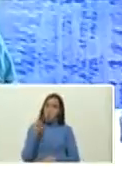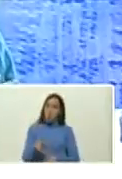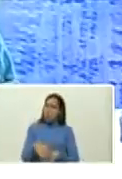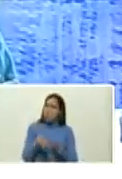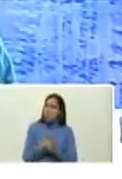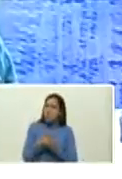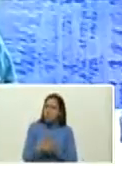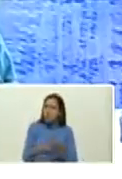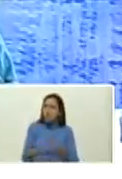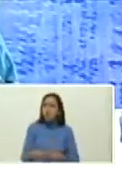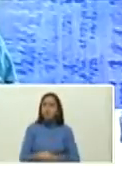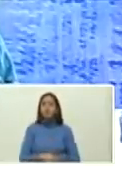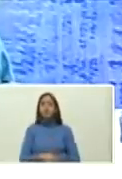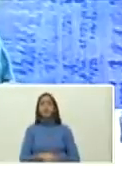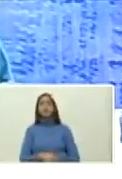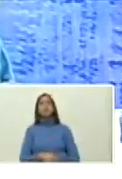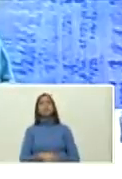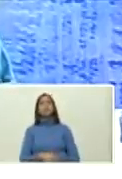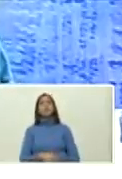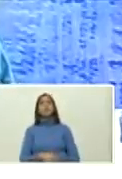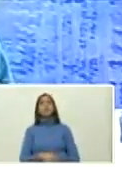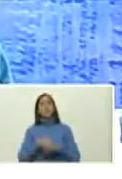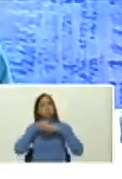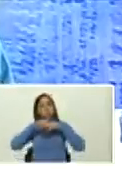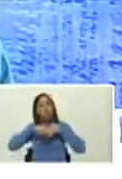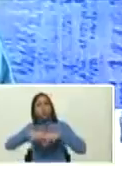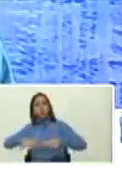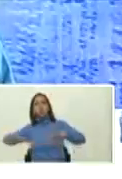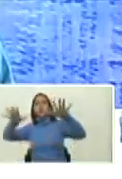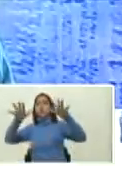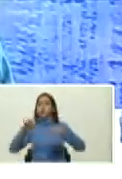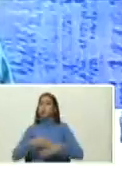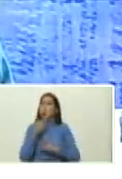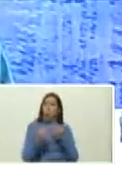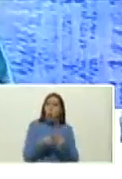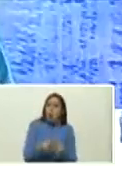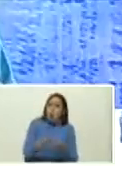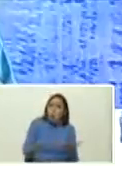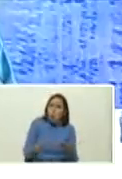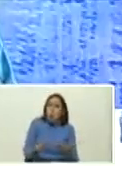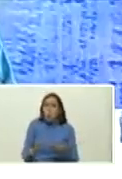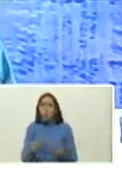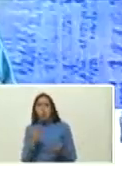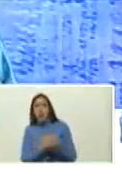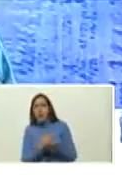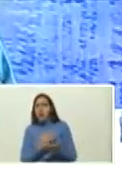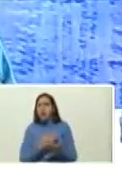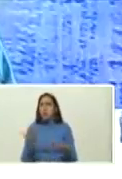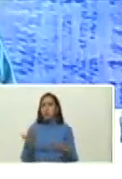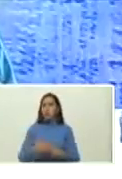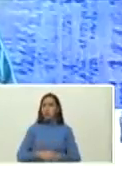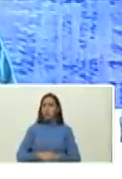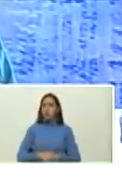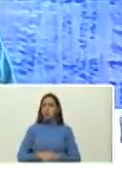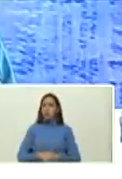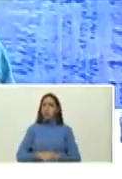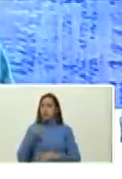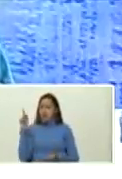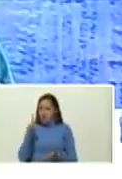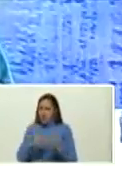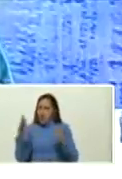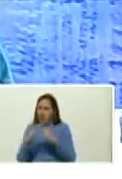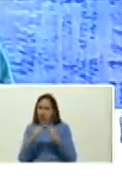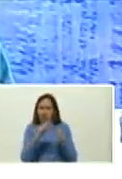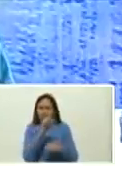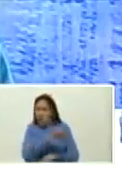es que llegue, que llegue a más gente, que llegue a más gente. ¿Cómo hacemos para difundirlo más? Que toque la puerta del hogar, que